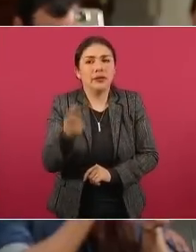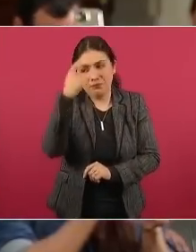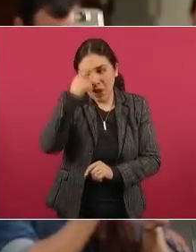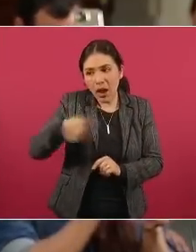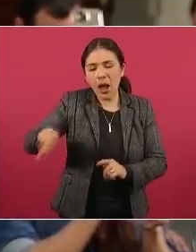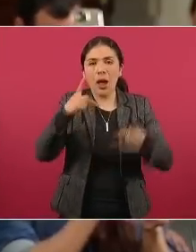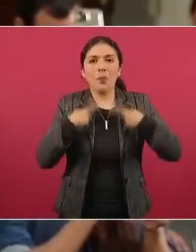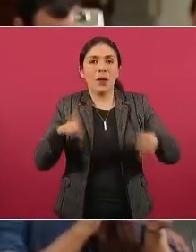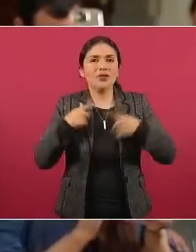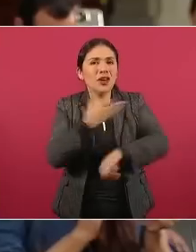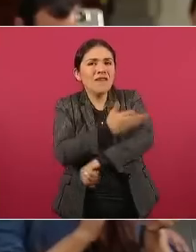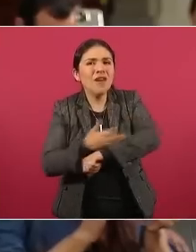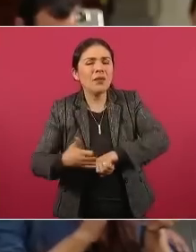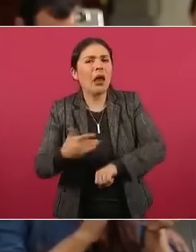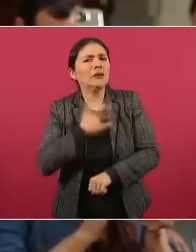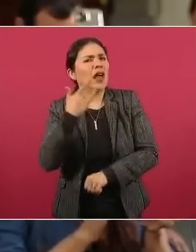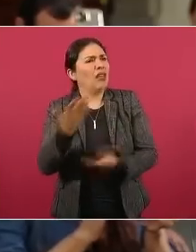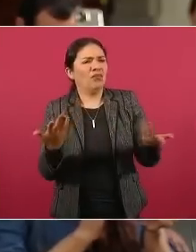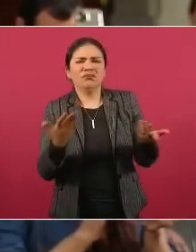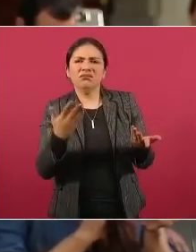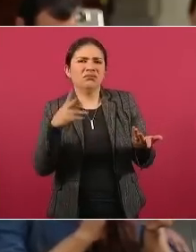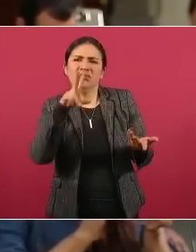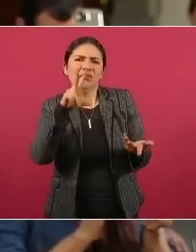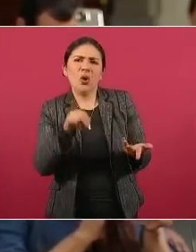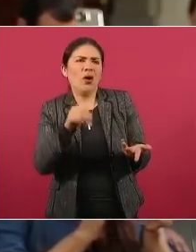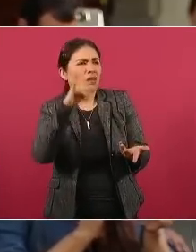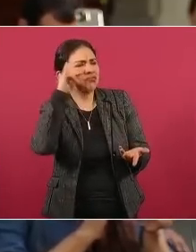Si estas órdenes